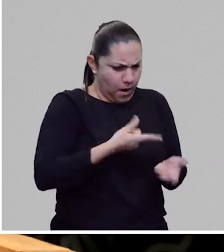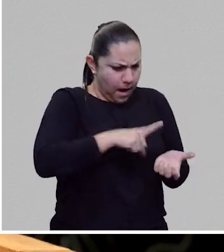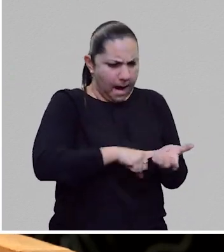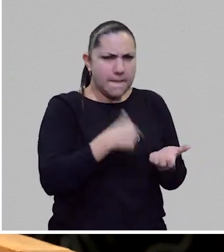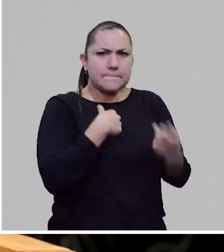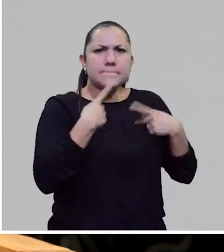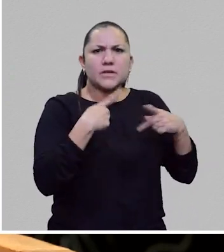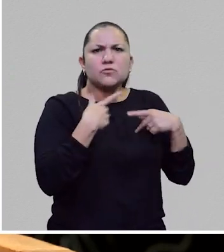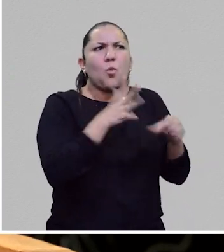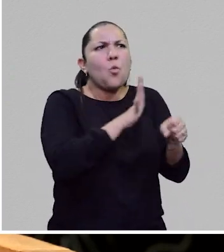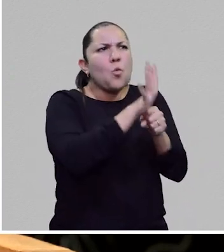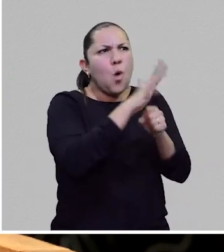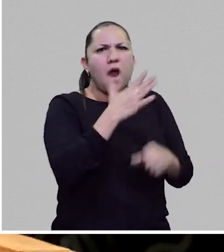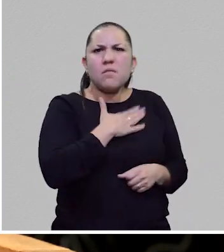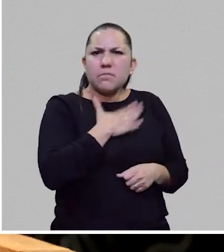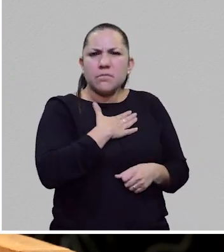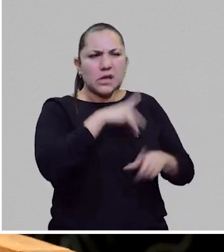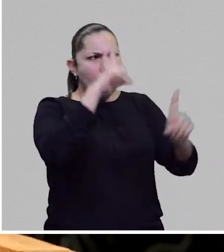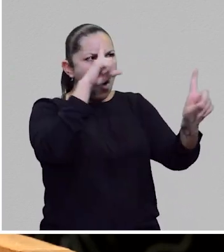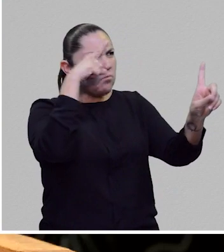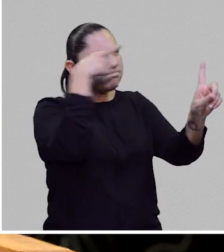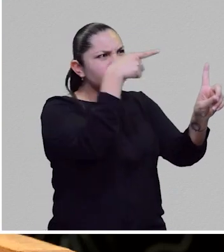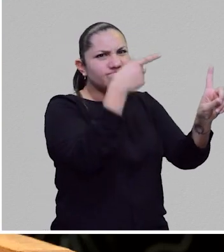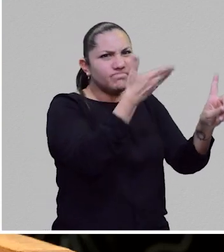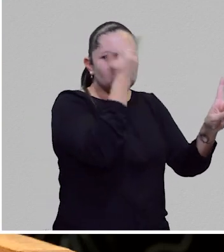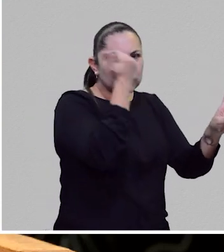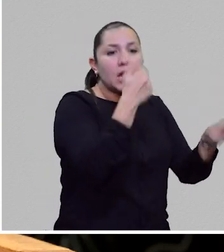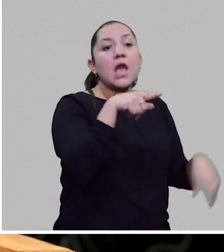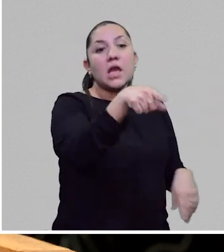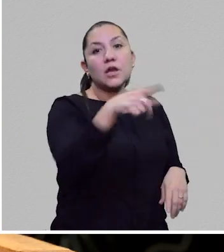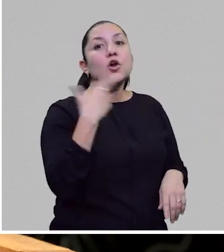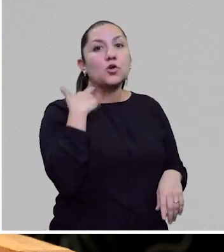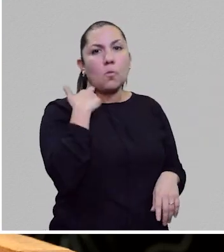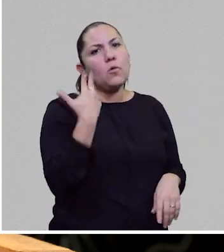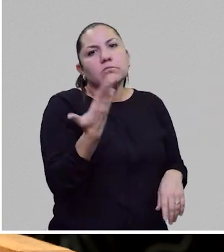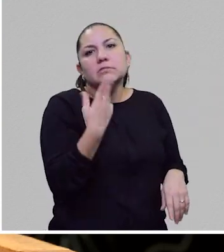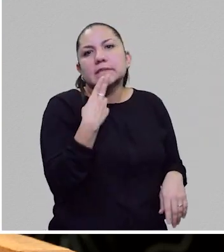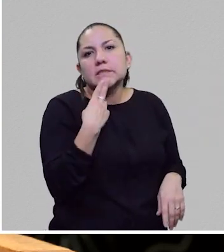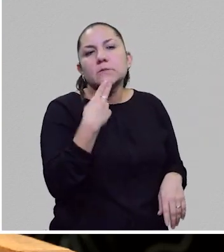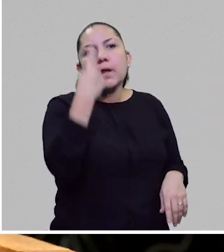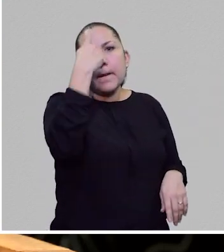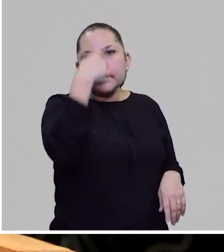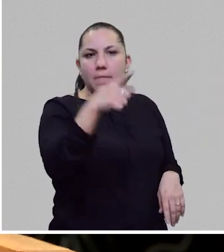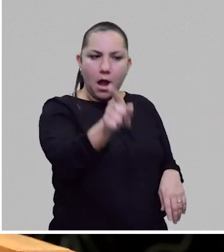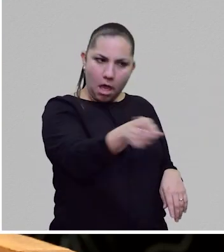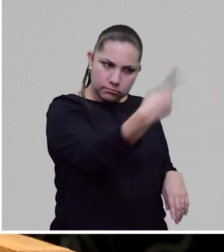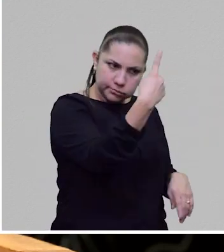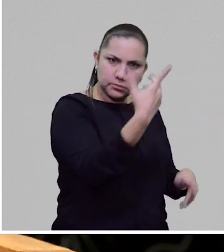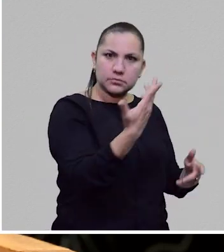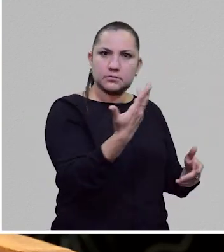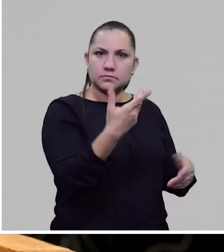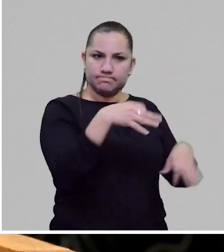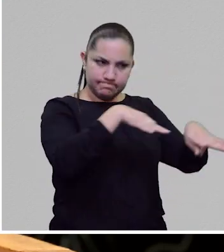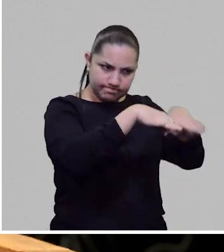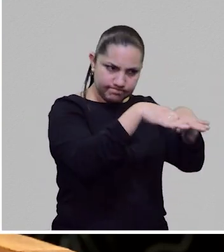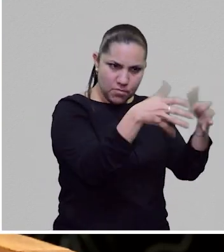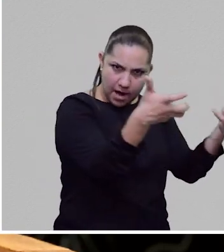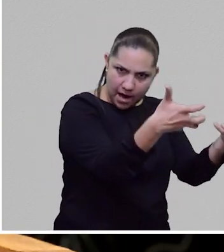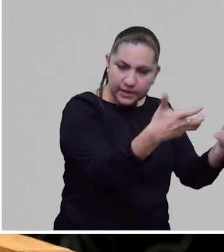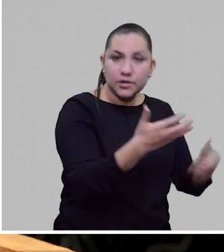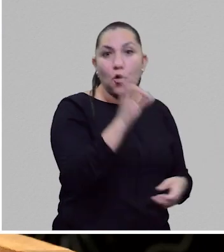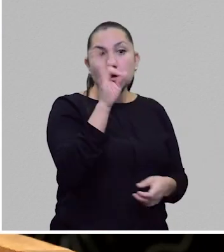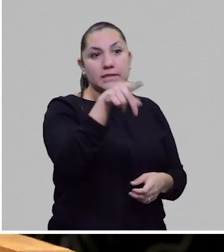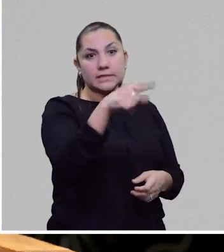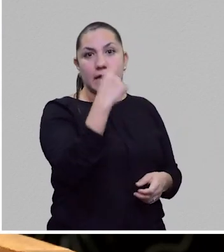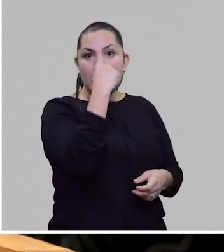realmente para qué nos hicieron, mientras que el robot siempre le está buscando a alguien una utilidad, ya sea para el trabajo humano, ya sea para, Pinocho, para